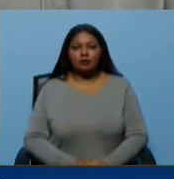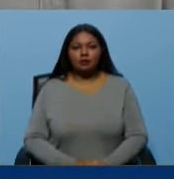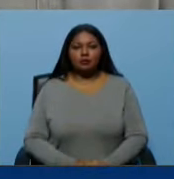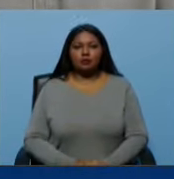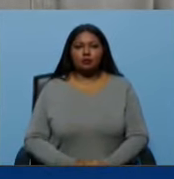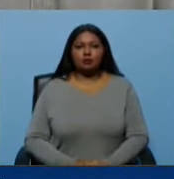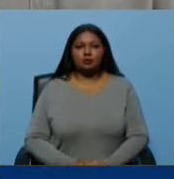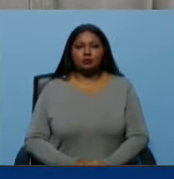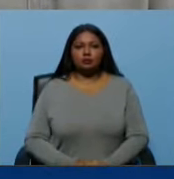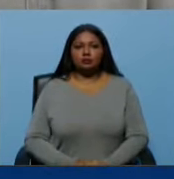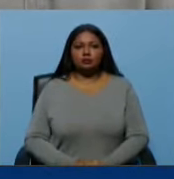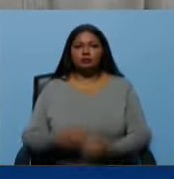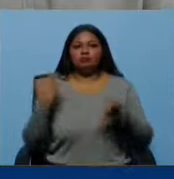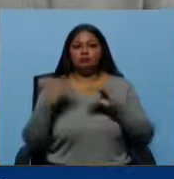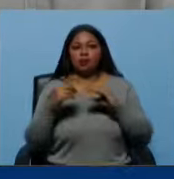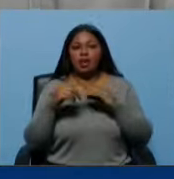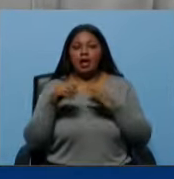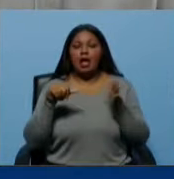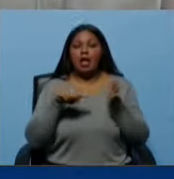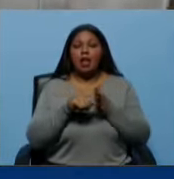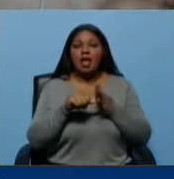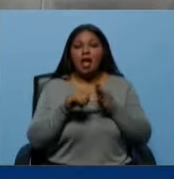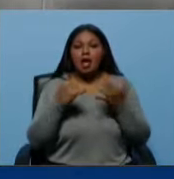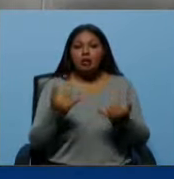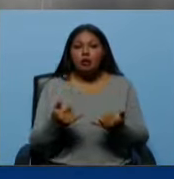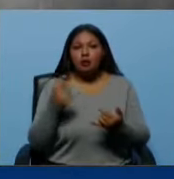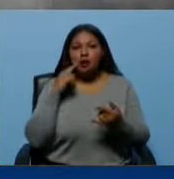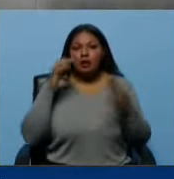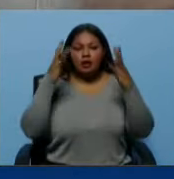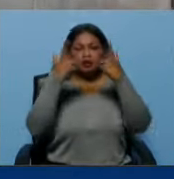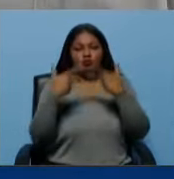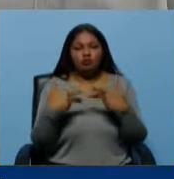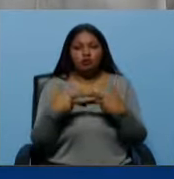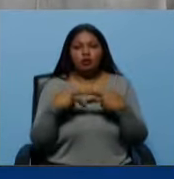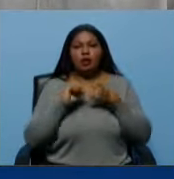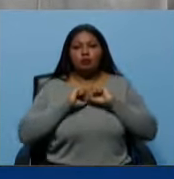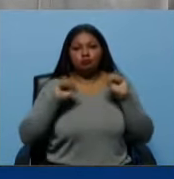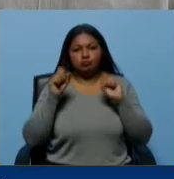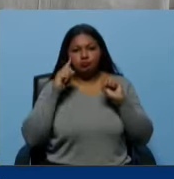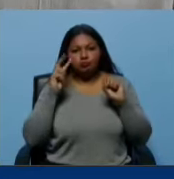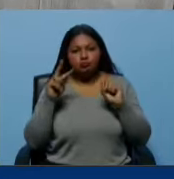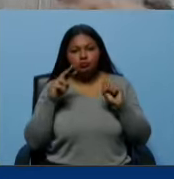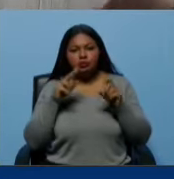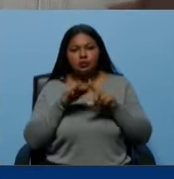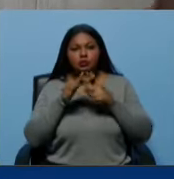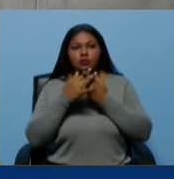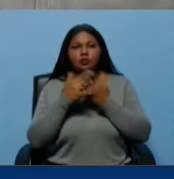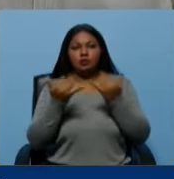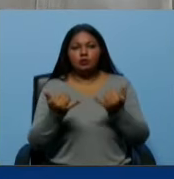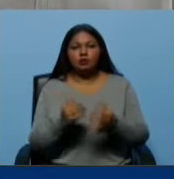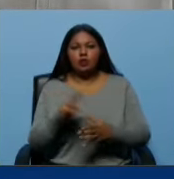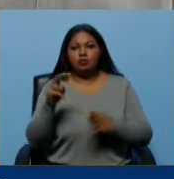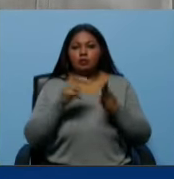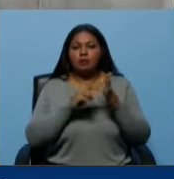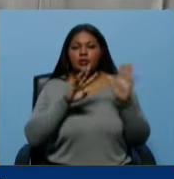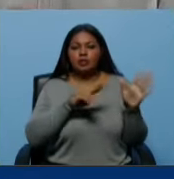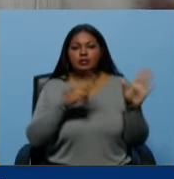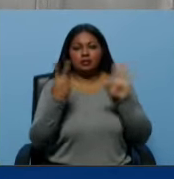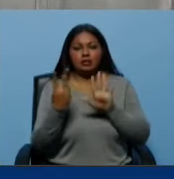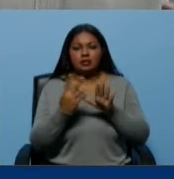tiraron a Irán en su industria nuclear, en su industria nuclear que se fue en el 2017,